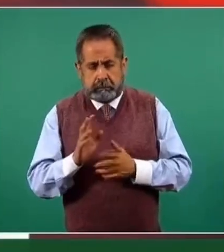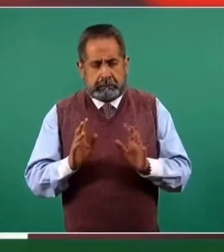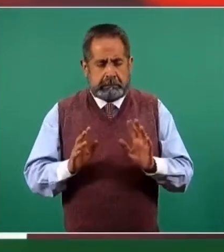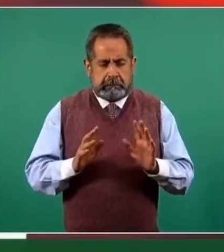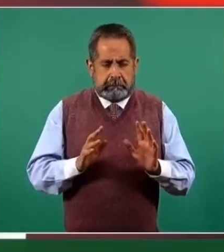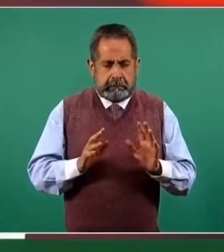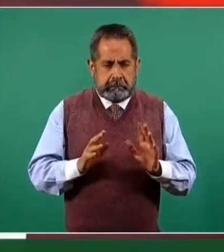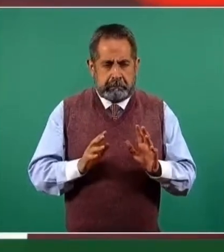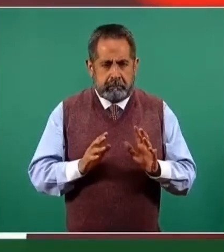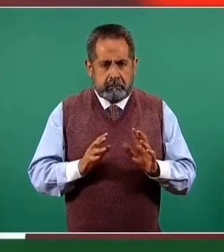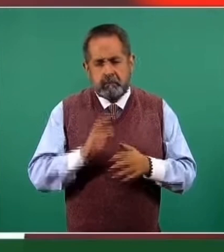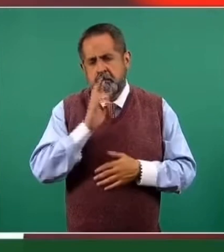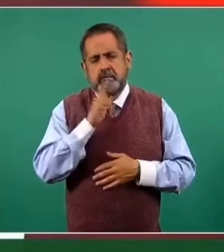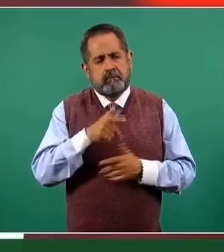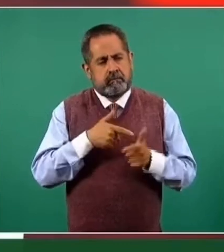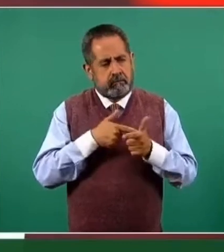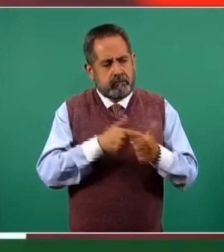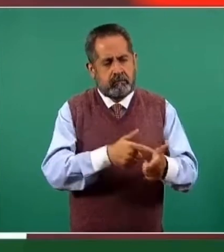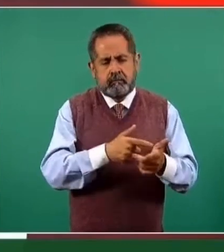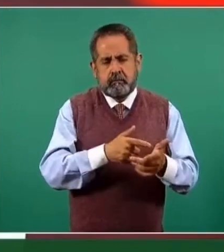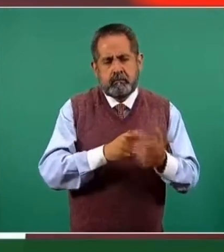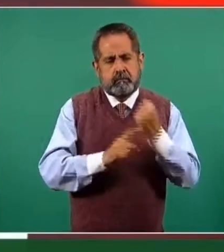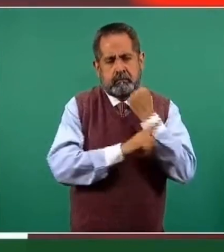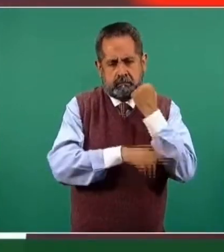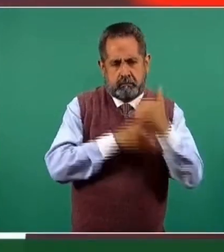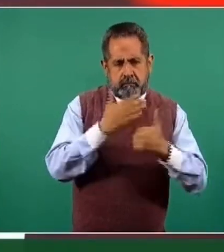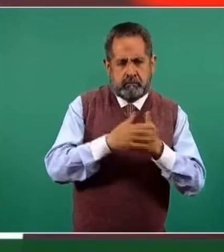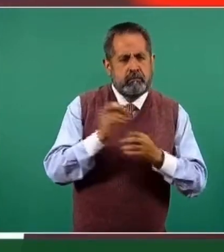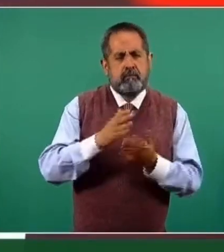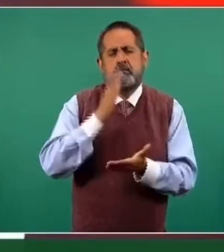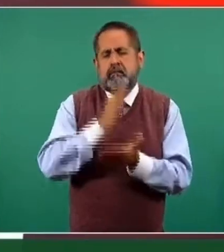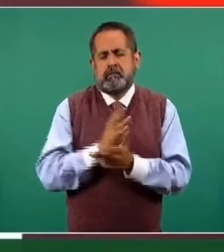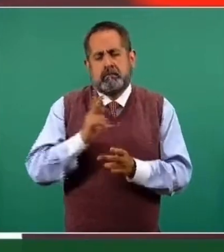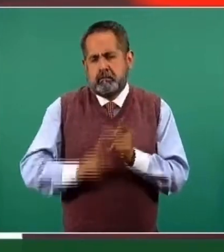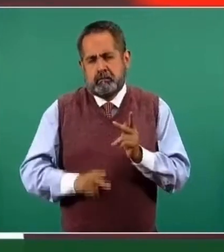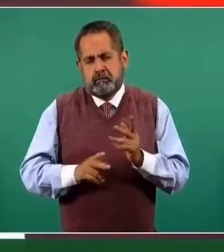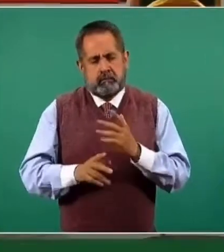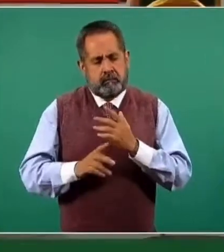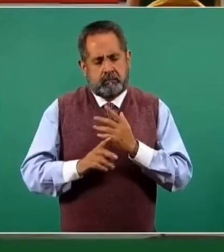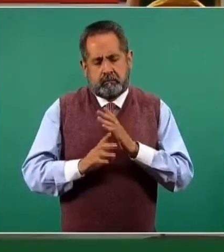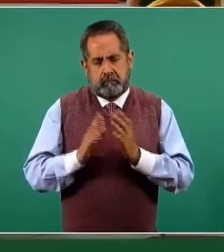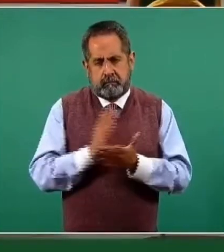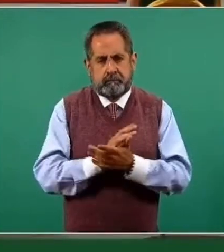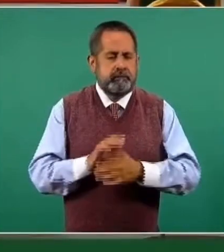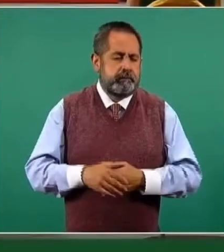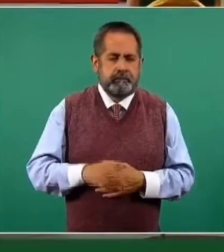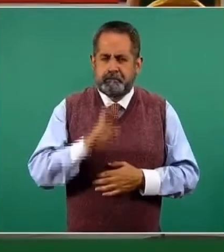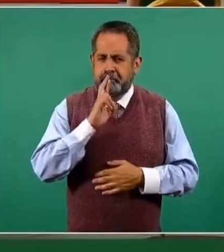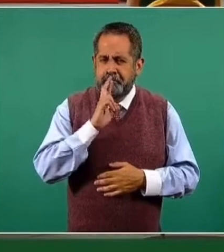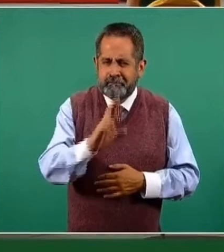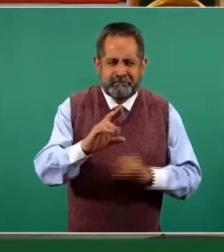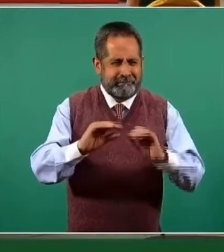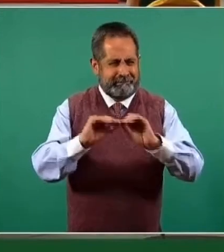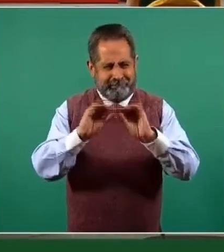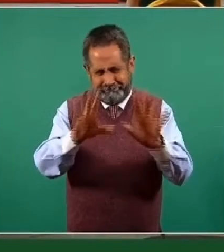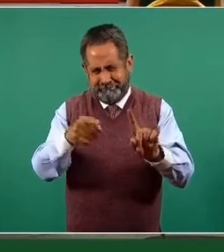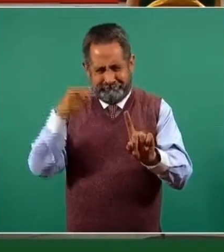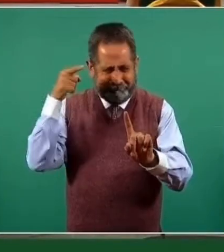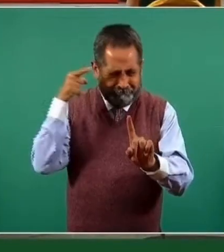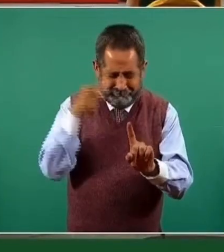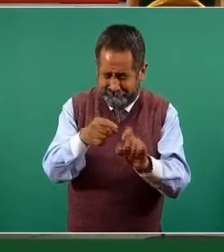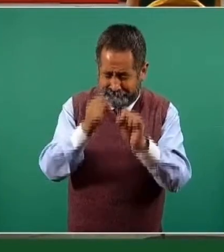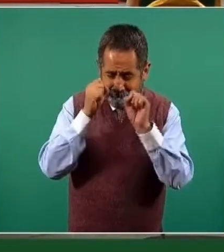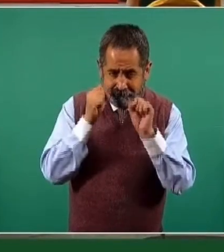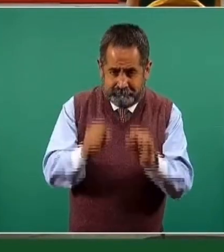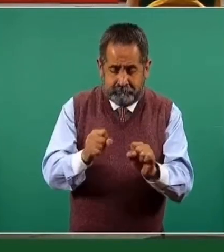se puede continuar el embarazo o habría que interrumpirlo. La respuesta enfática, clara, contundente, inconfundible